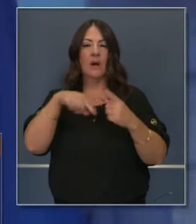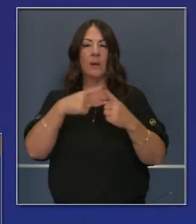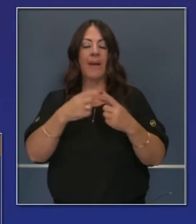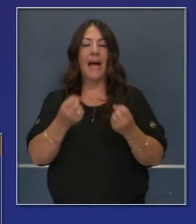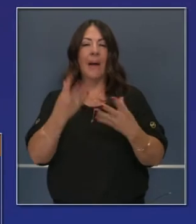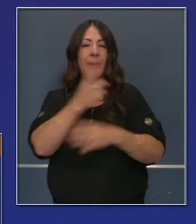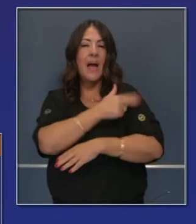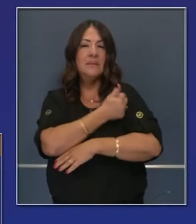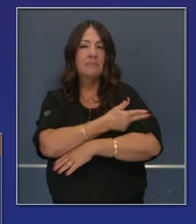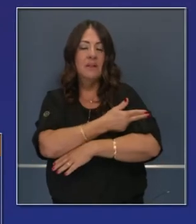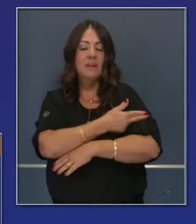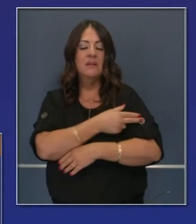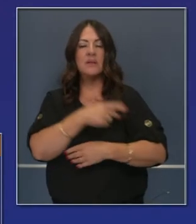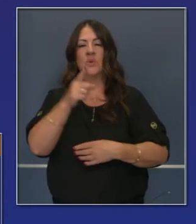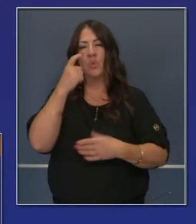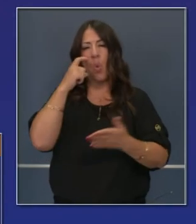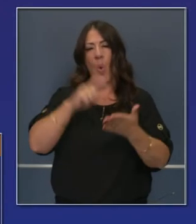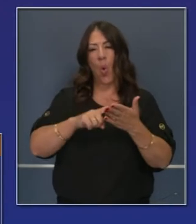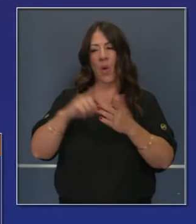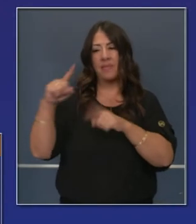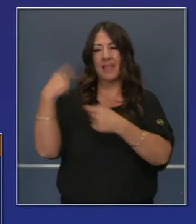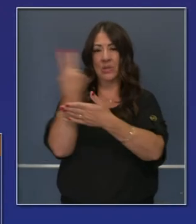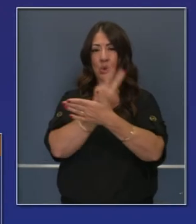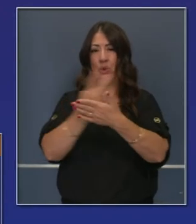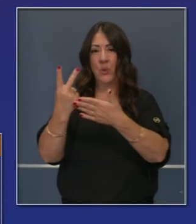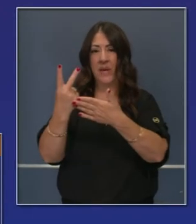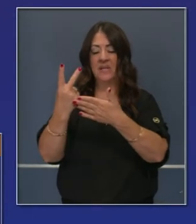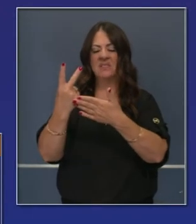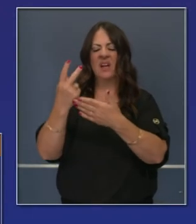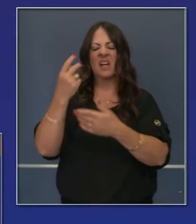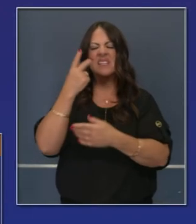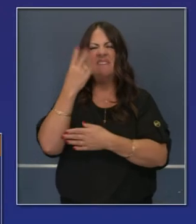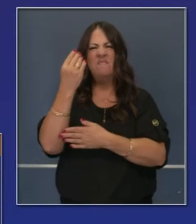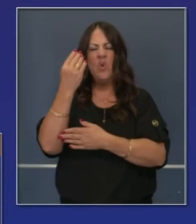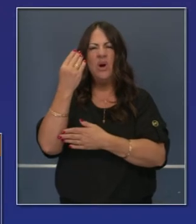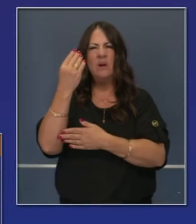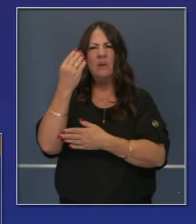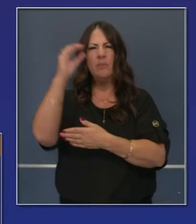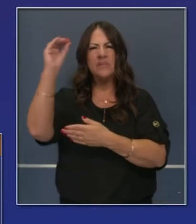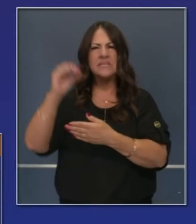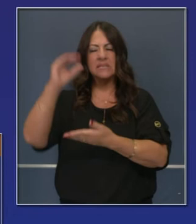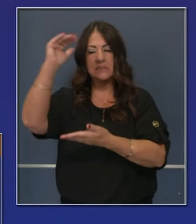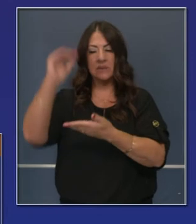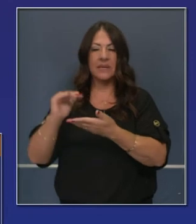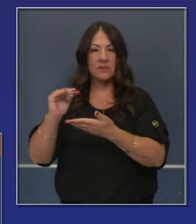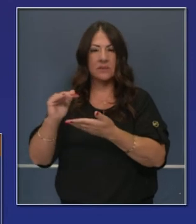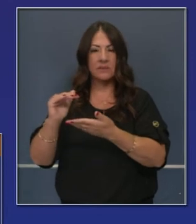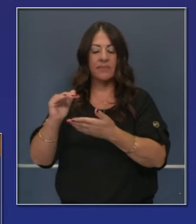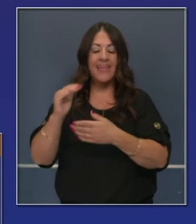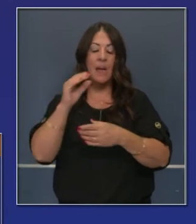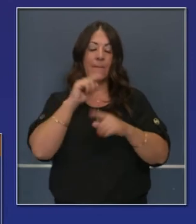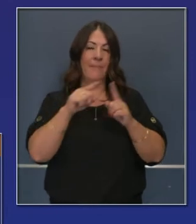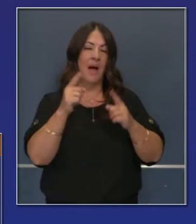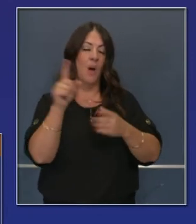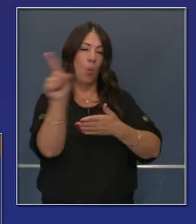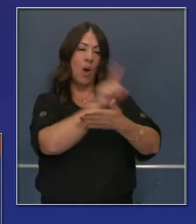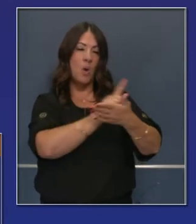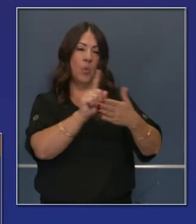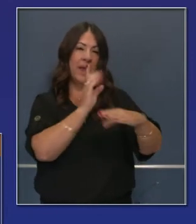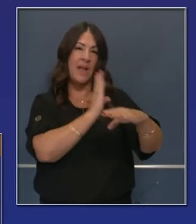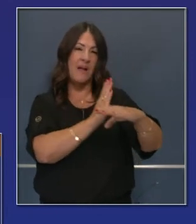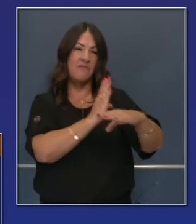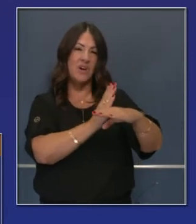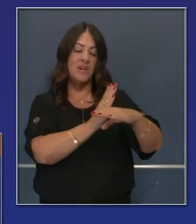una vez más las hospitalizaciones. El 4% de disminución en 14 días. Si yo les muestro la de los siete